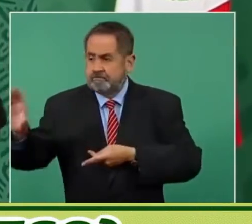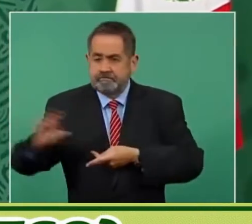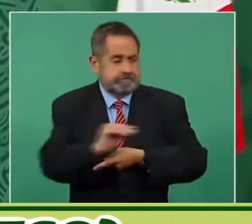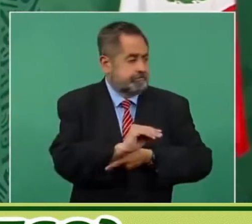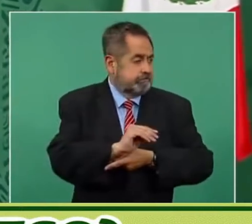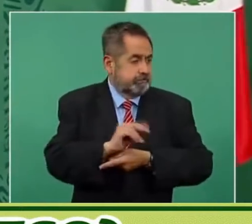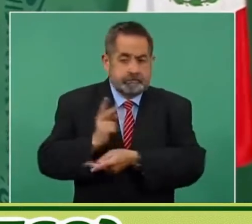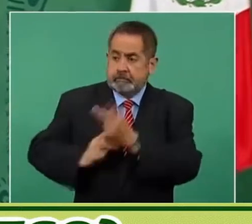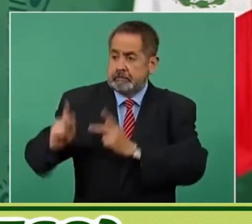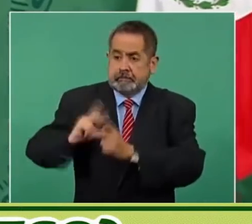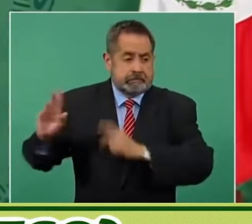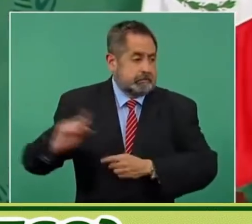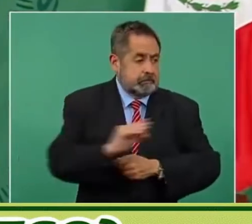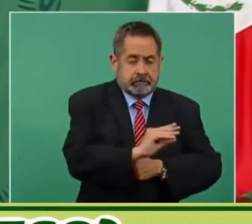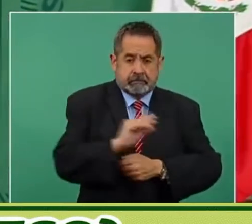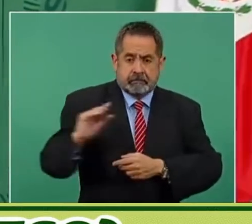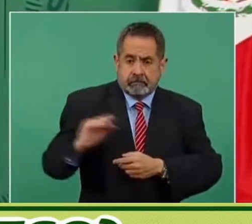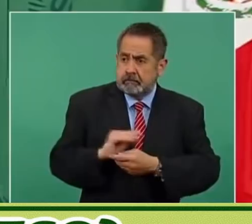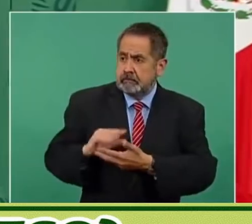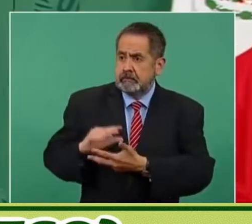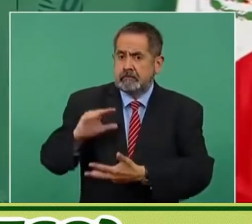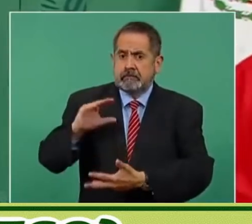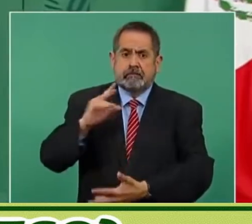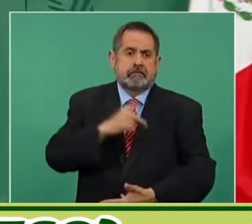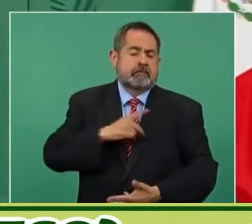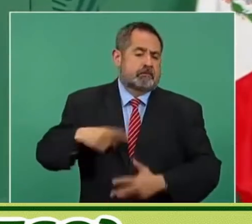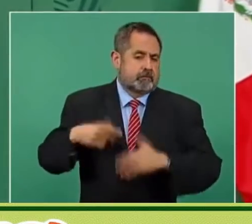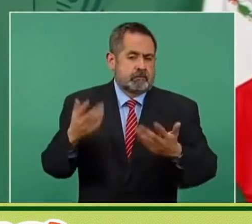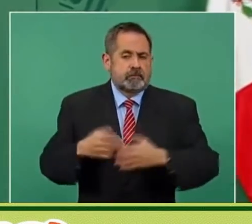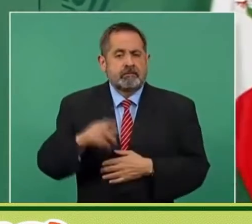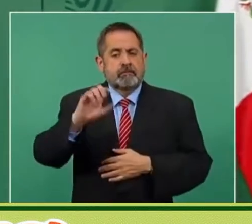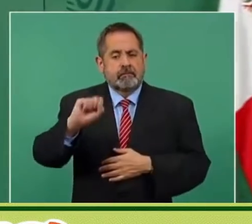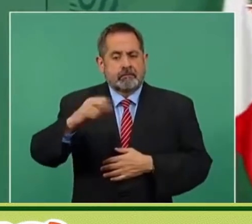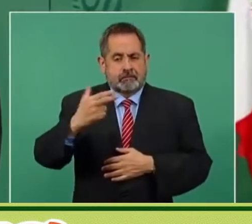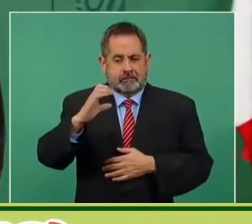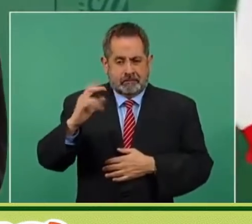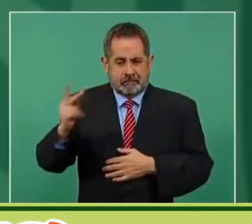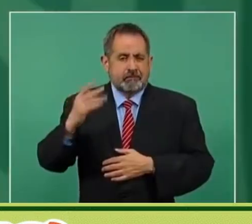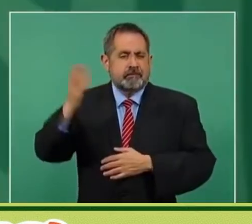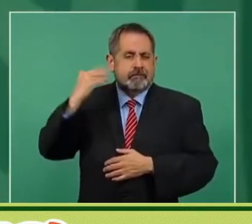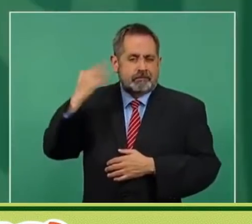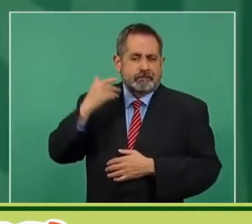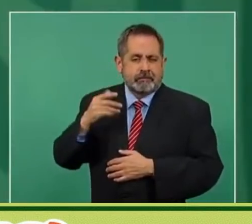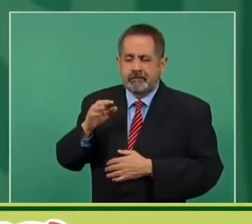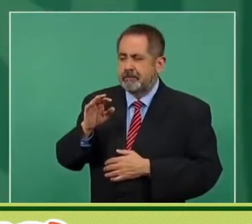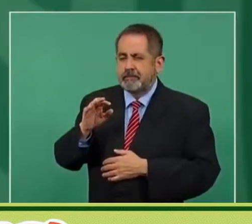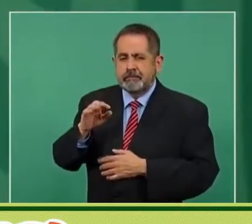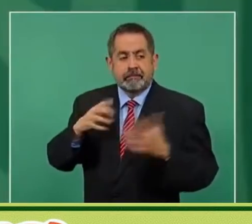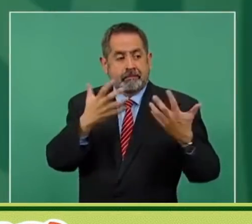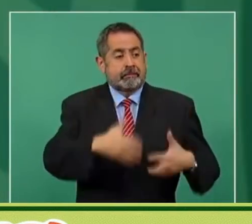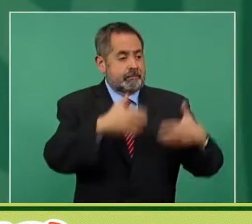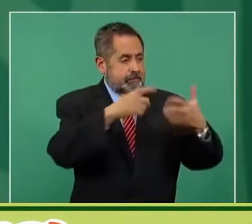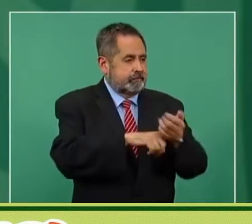Hacienda les hacía el descuento a estas